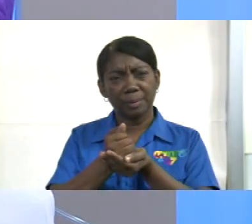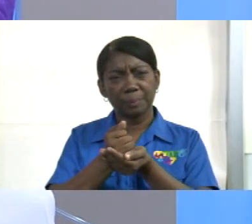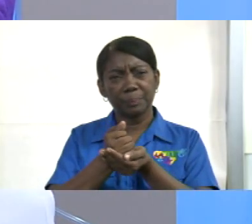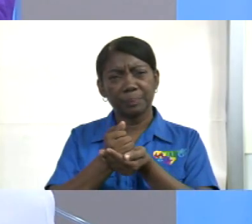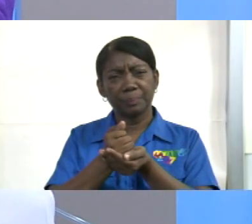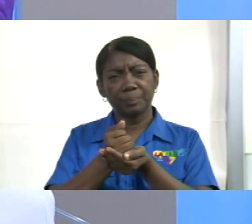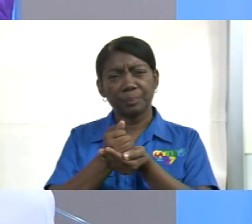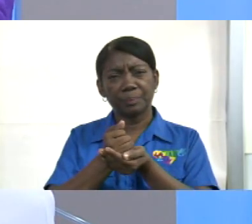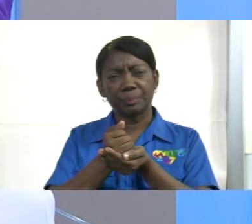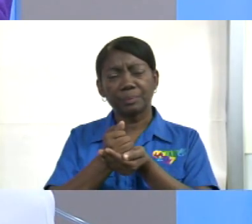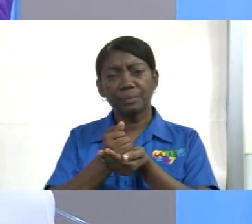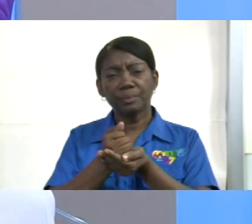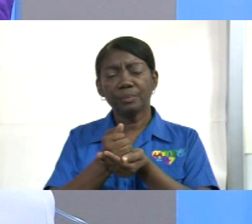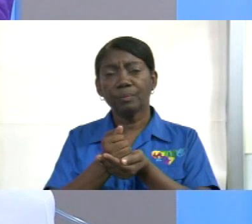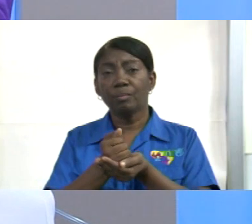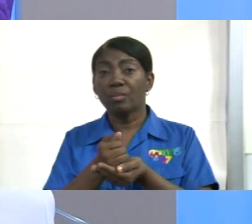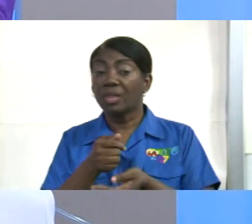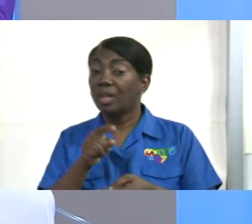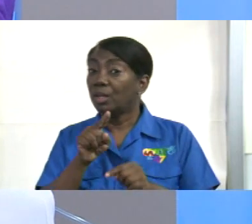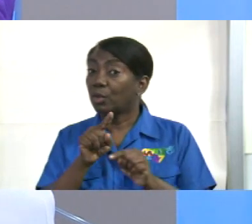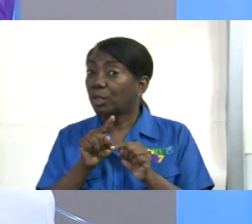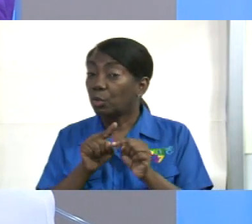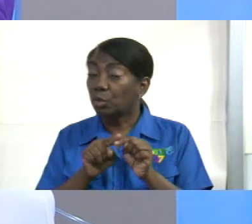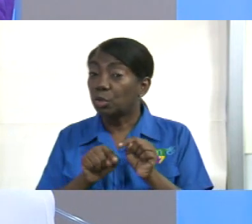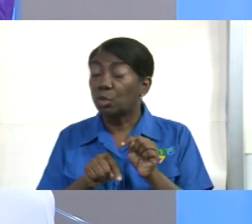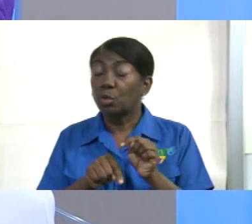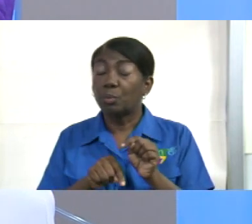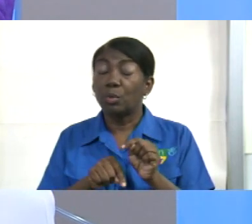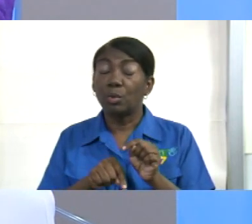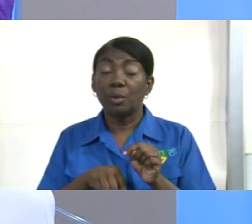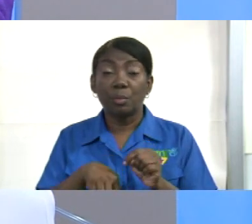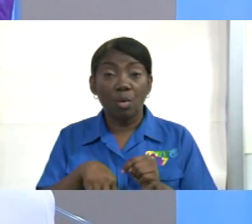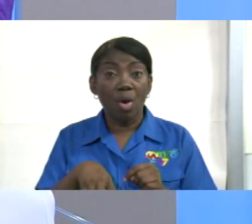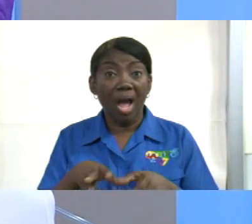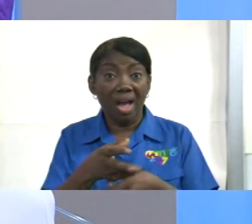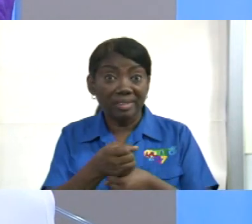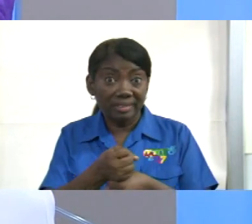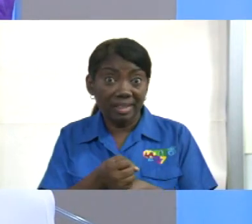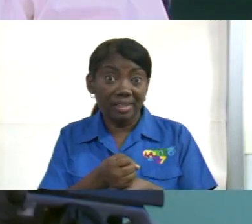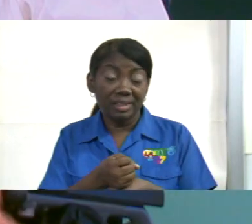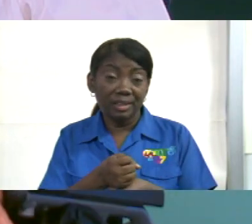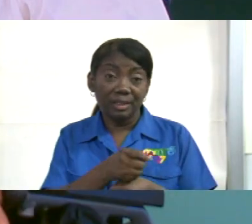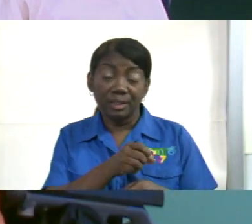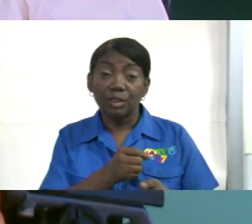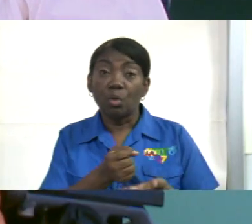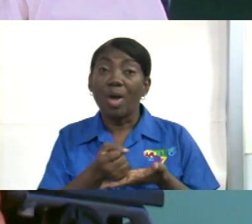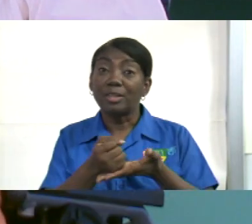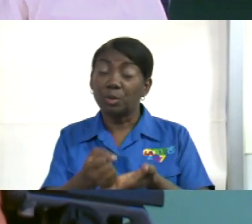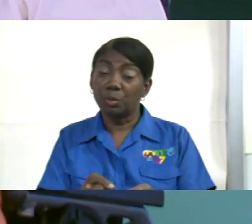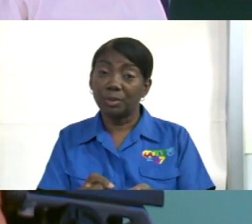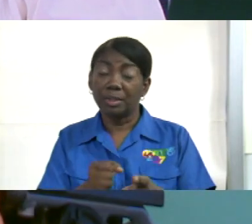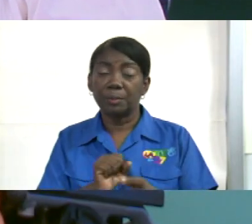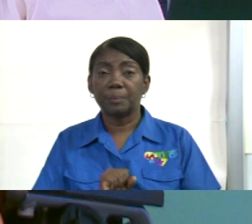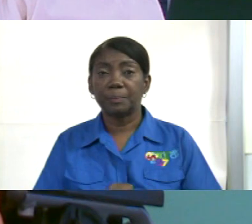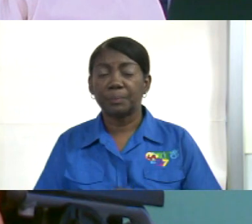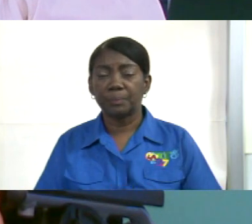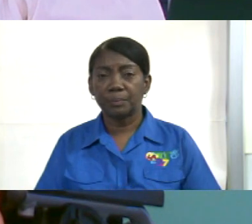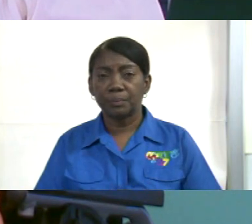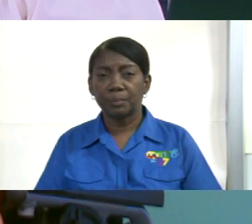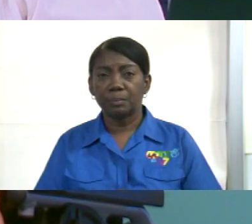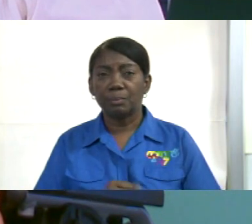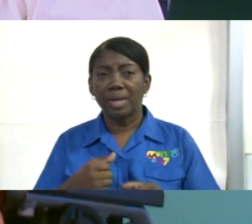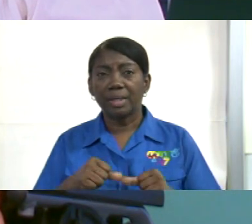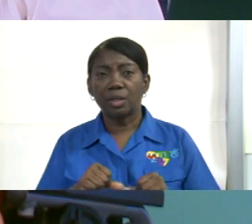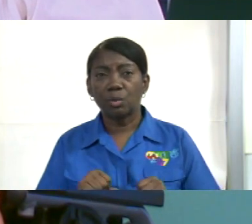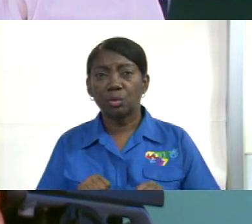lo que nosotros no podemos hacer. Por supuesto. Ayúdenos para seguir